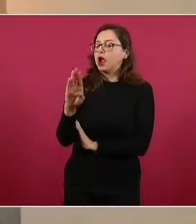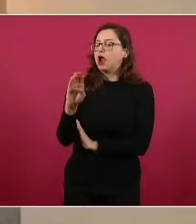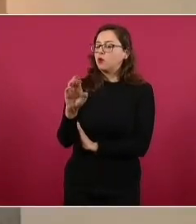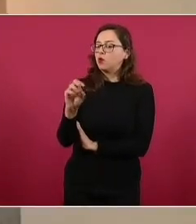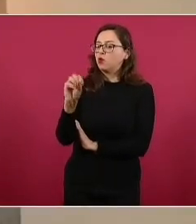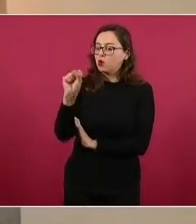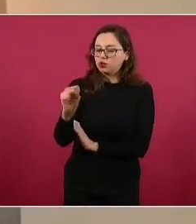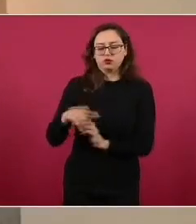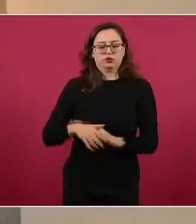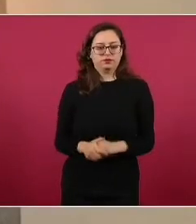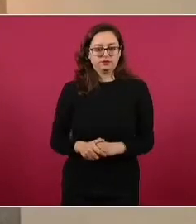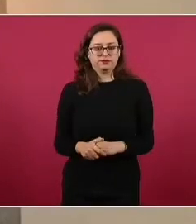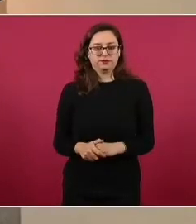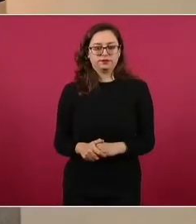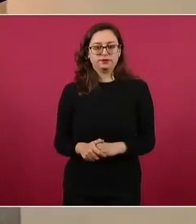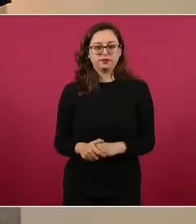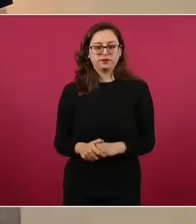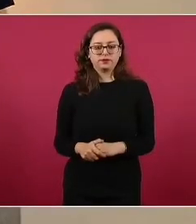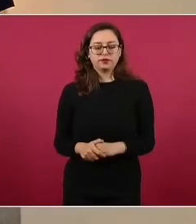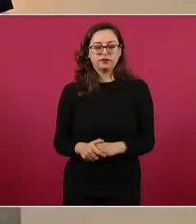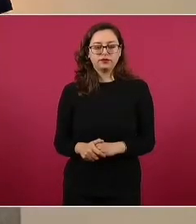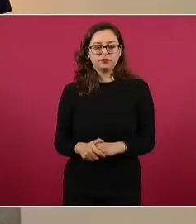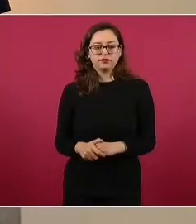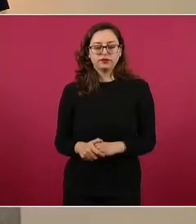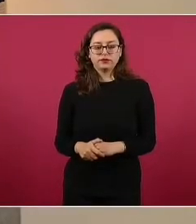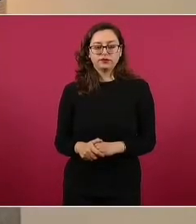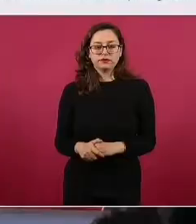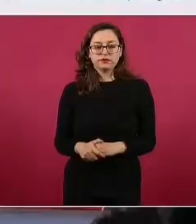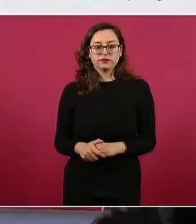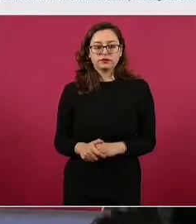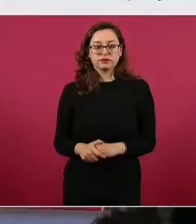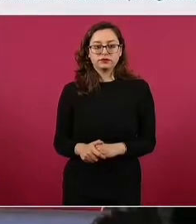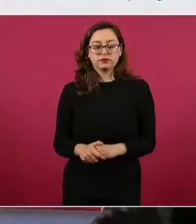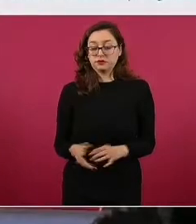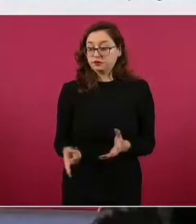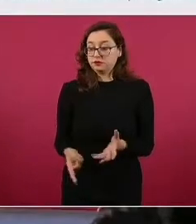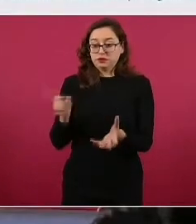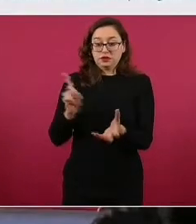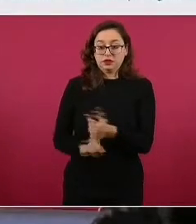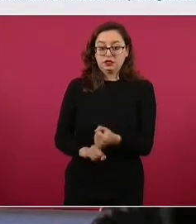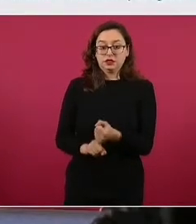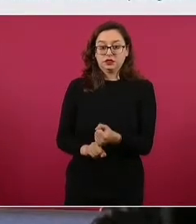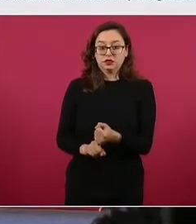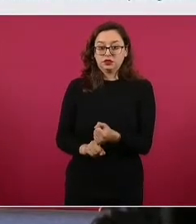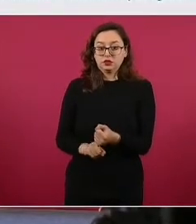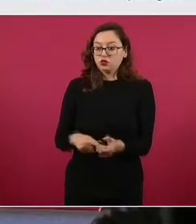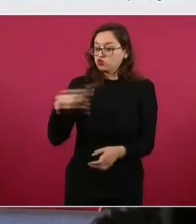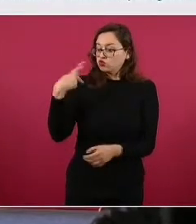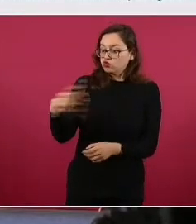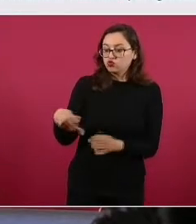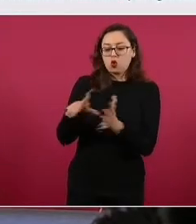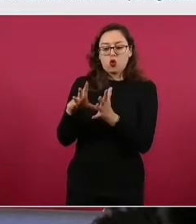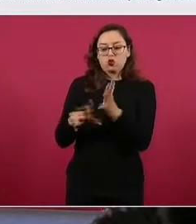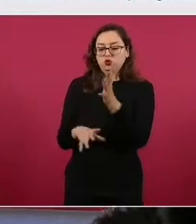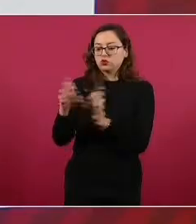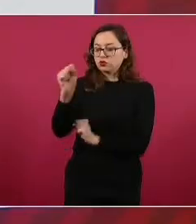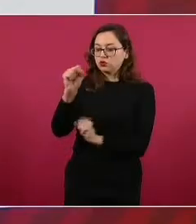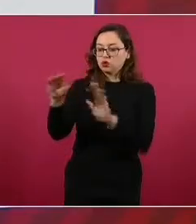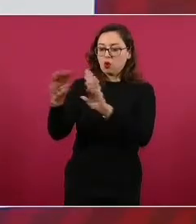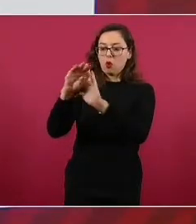de conformidad con sus respectivas constituciones